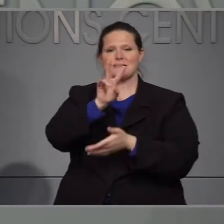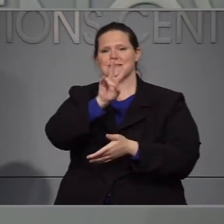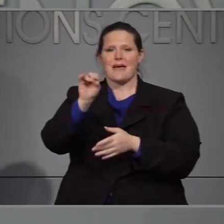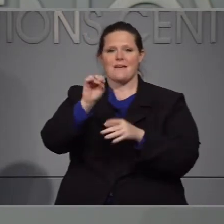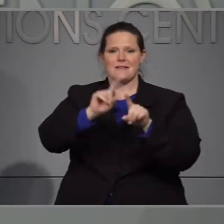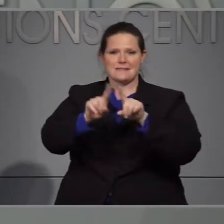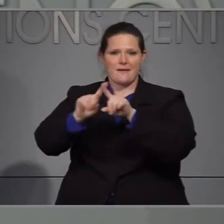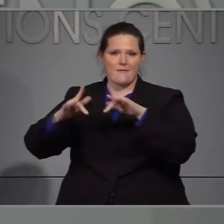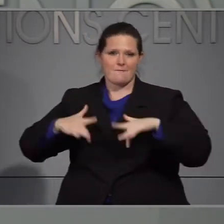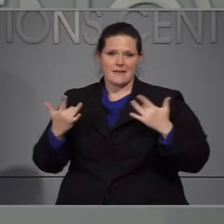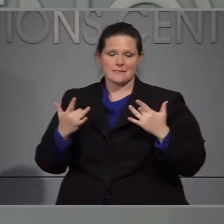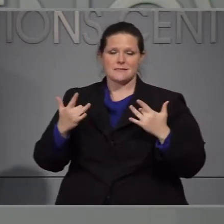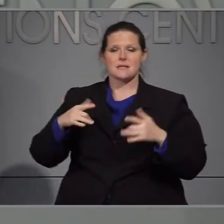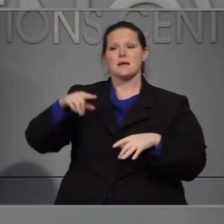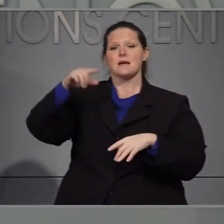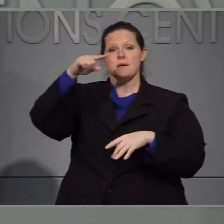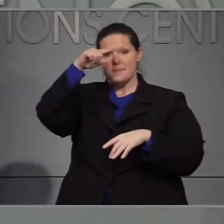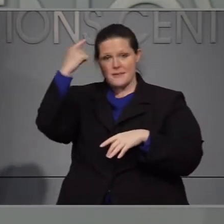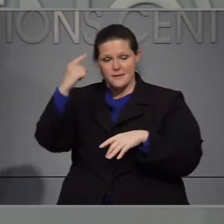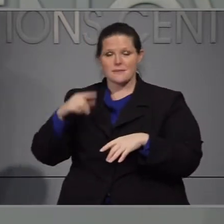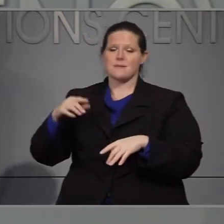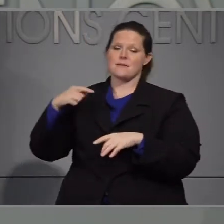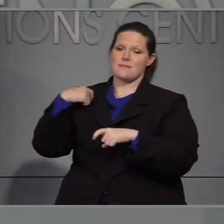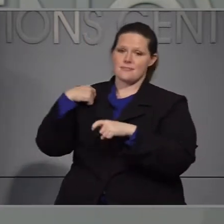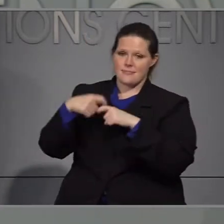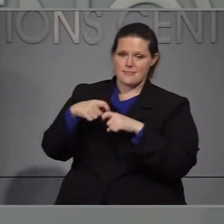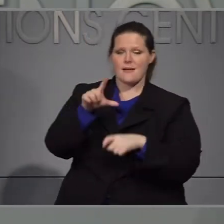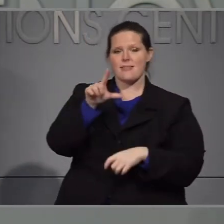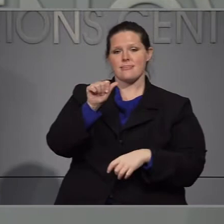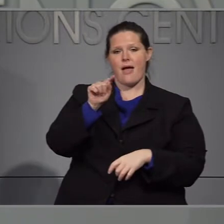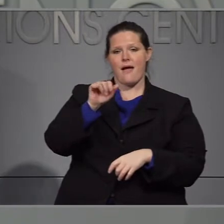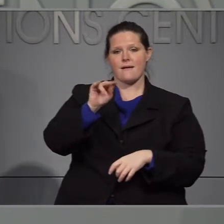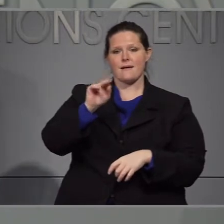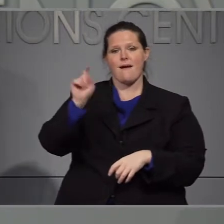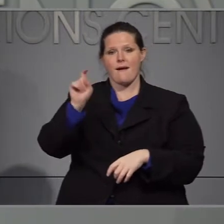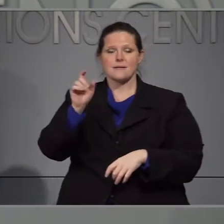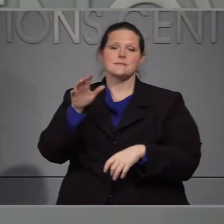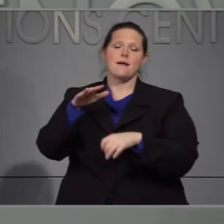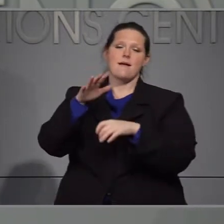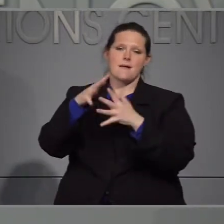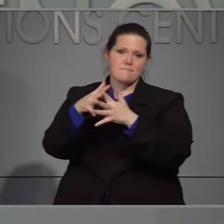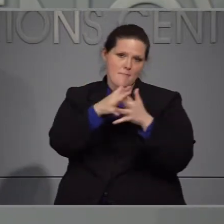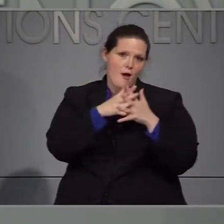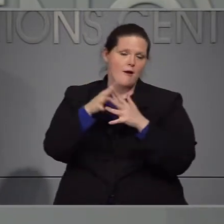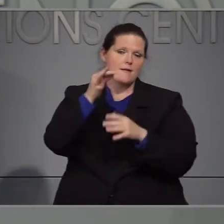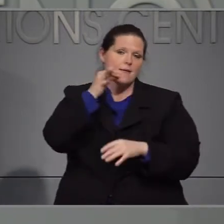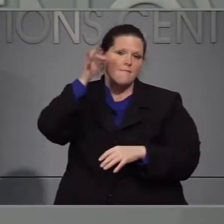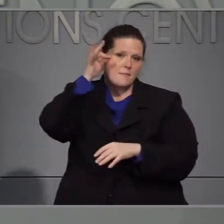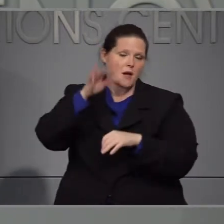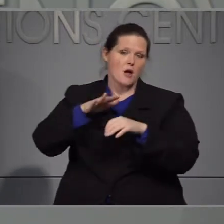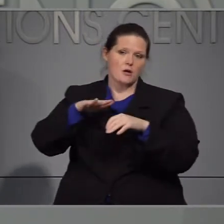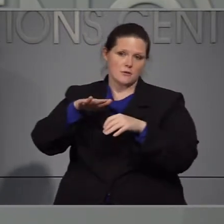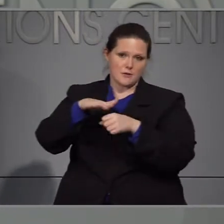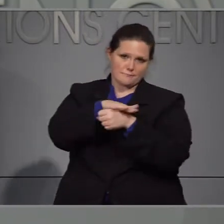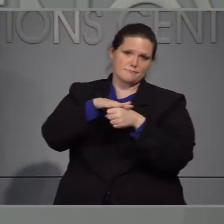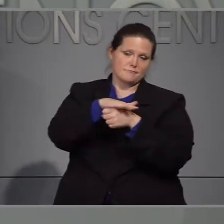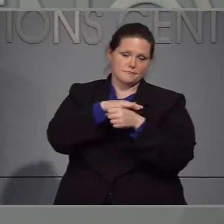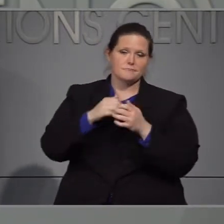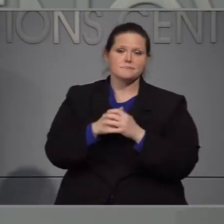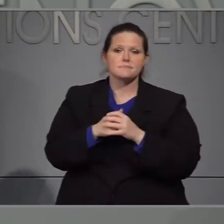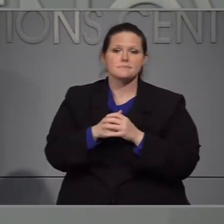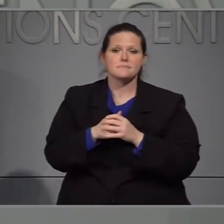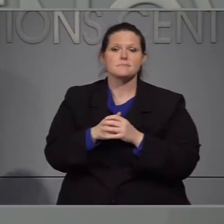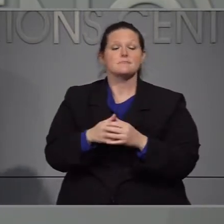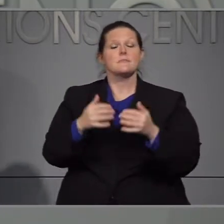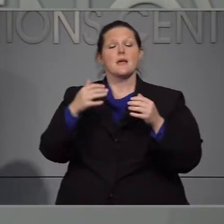para la órgana la población áfrica americana latina y también indios americanos. Hay más información